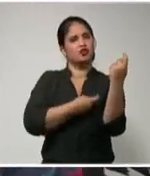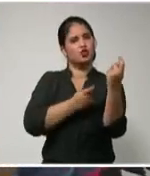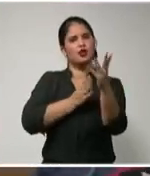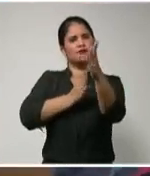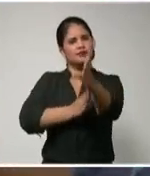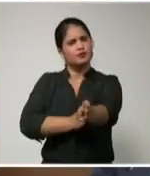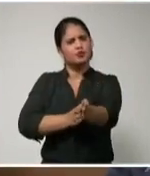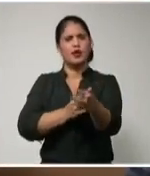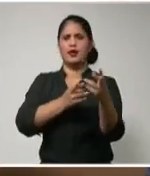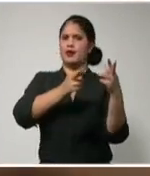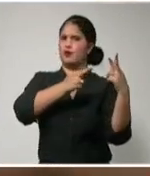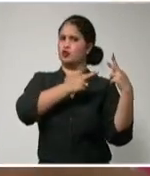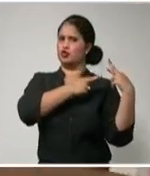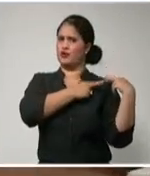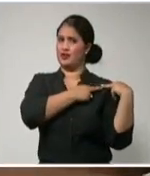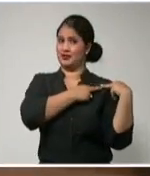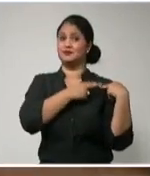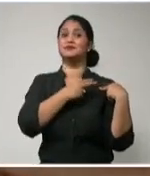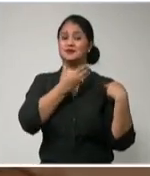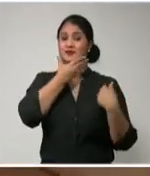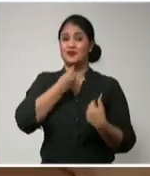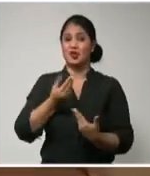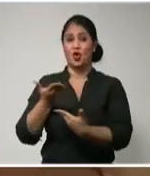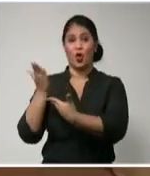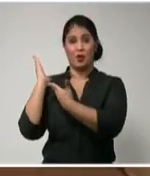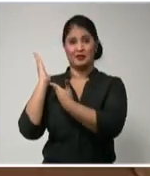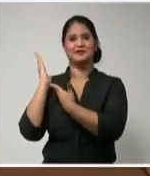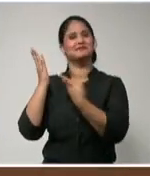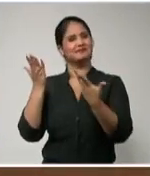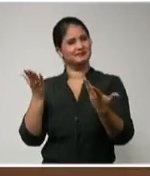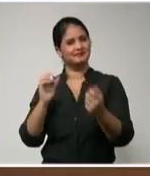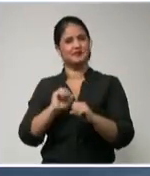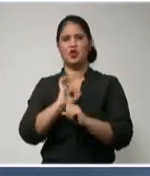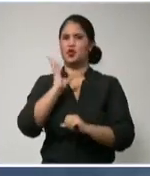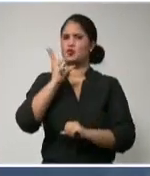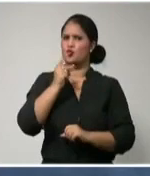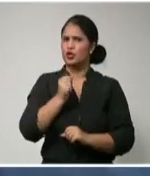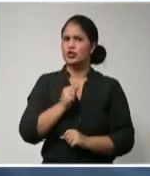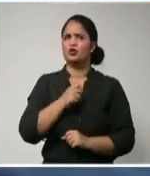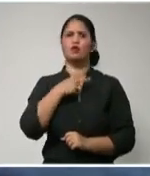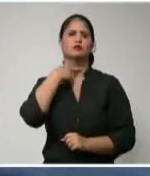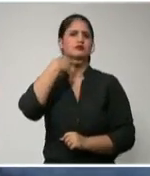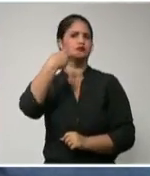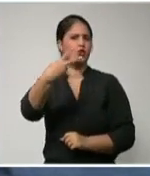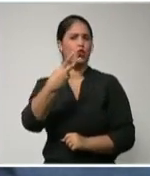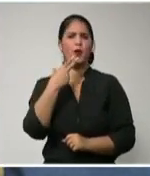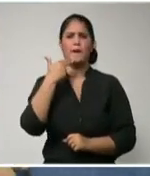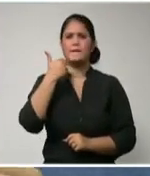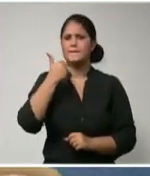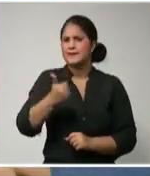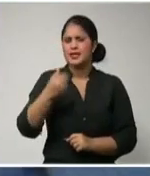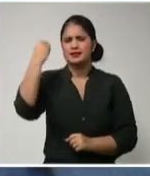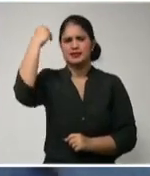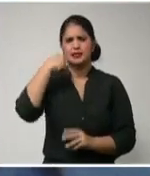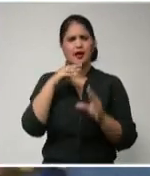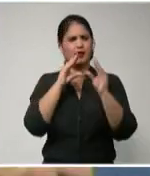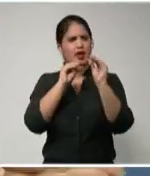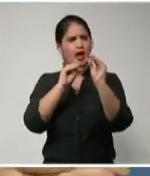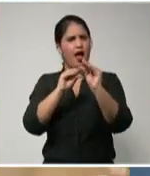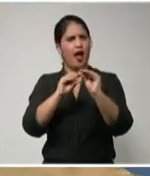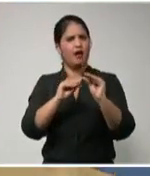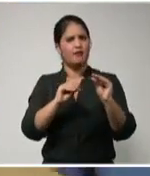constancia. Y Daniel es el mejor ejemplo de ello. Se logró incorporar a un grupo de